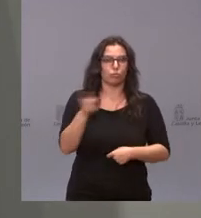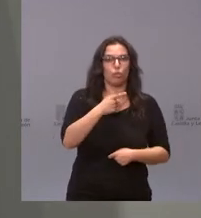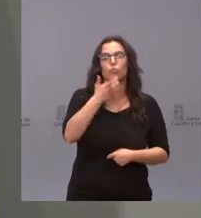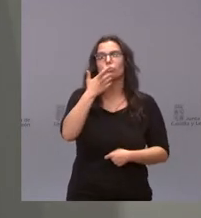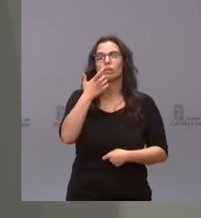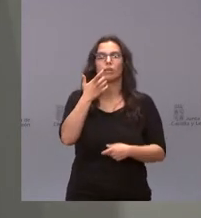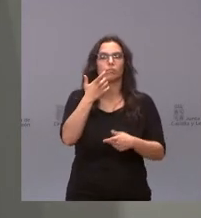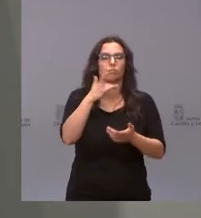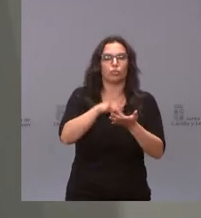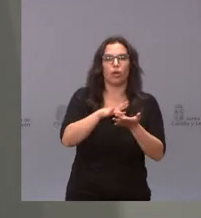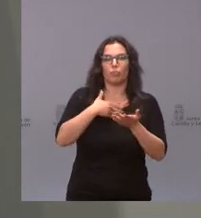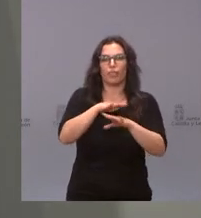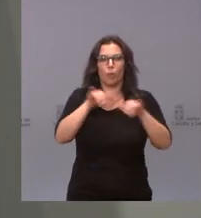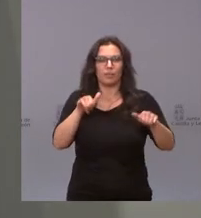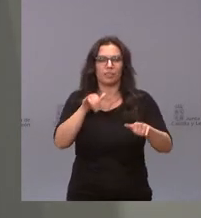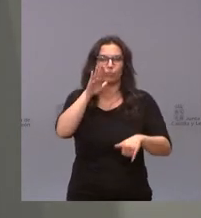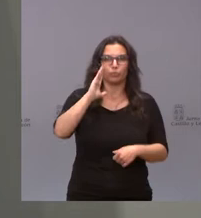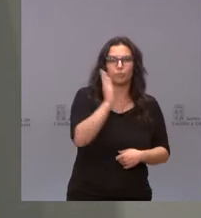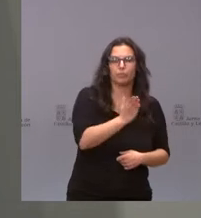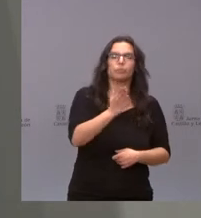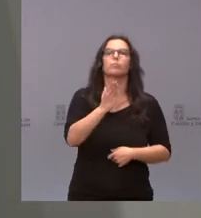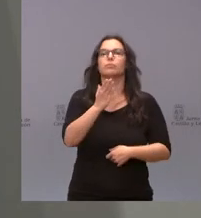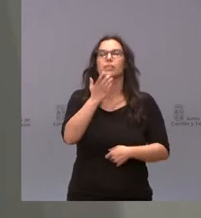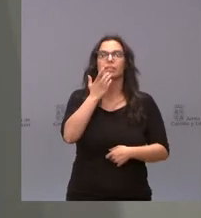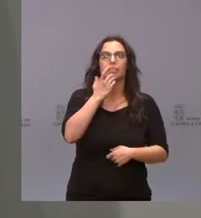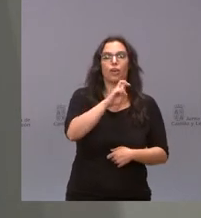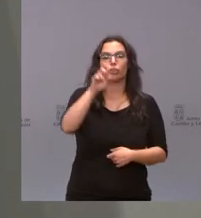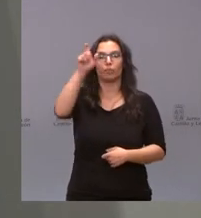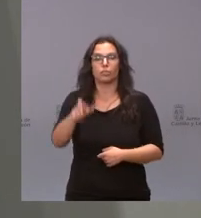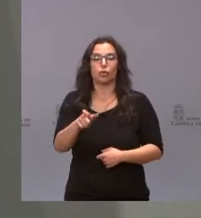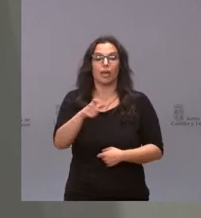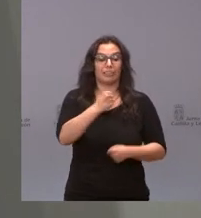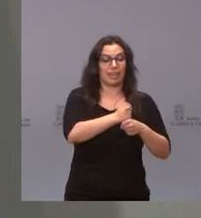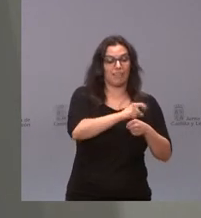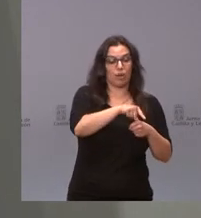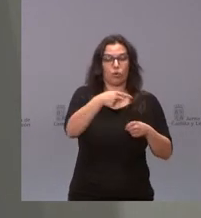indemnizables causados por acción o omisión a terceros en el ejercicio de su actividad.